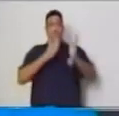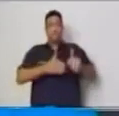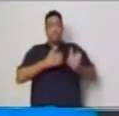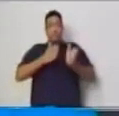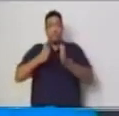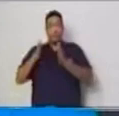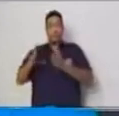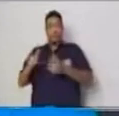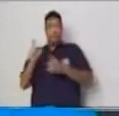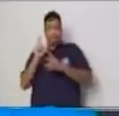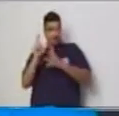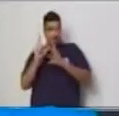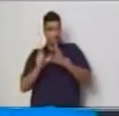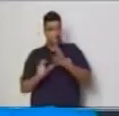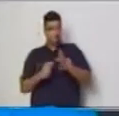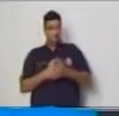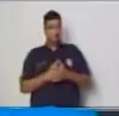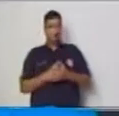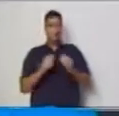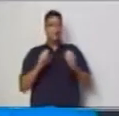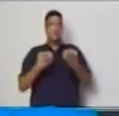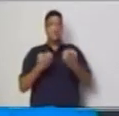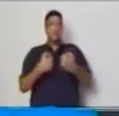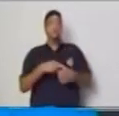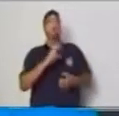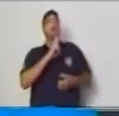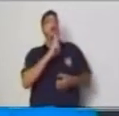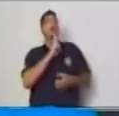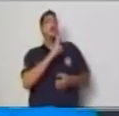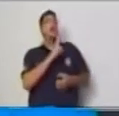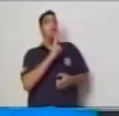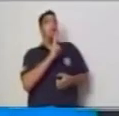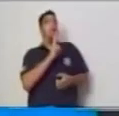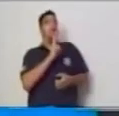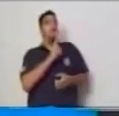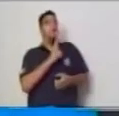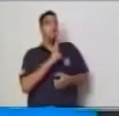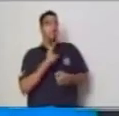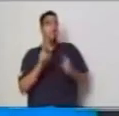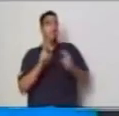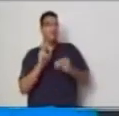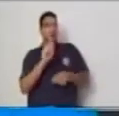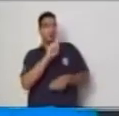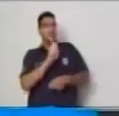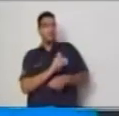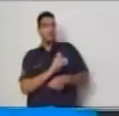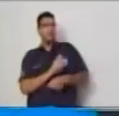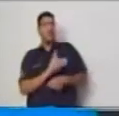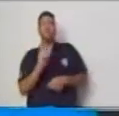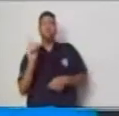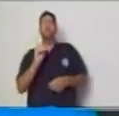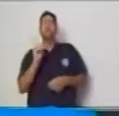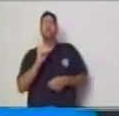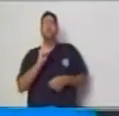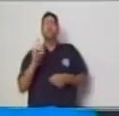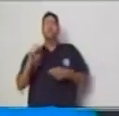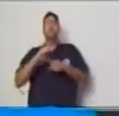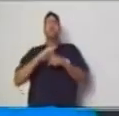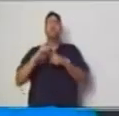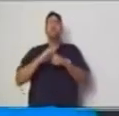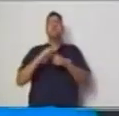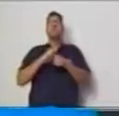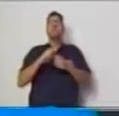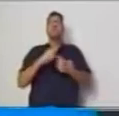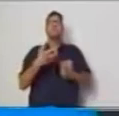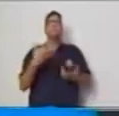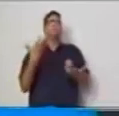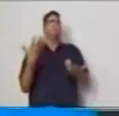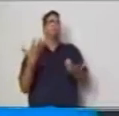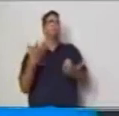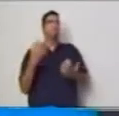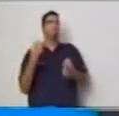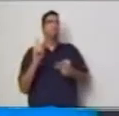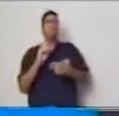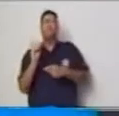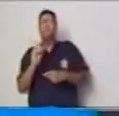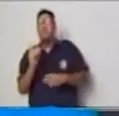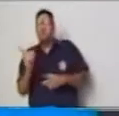y vamos a responder a la pregunta ¿Dónde se aplica? La aplicación de las variables